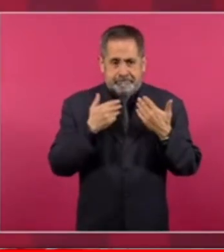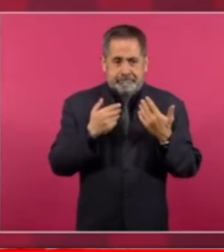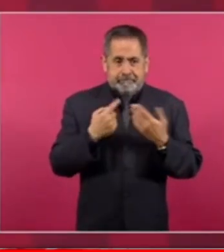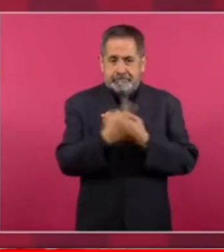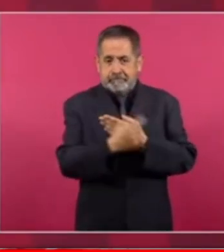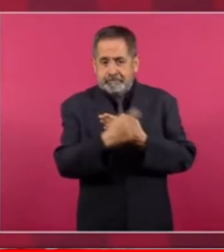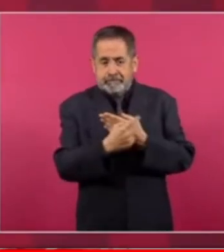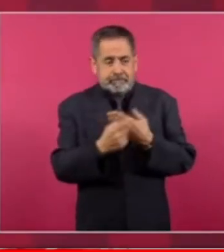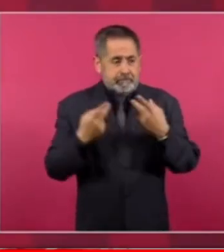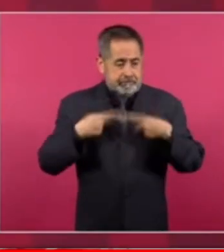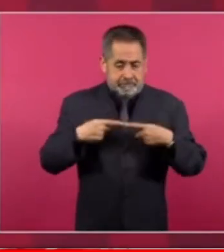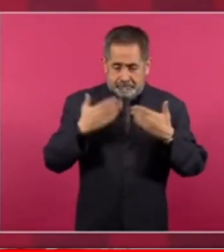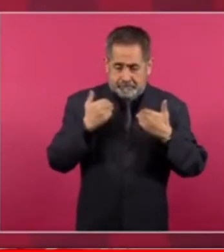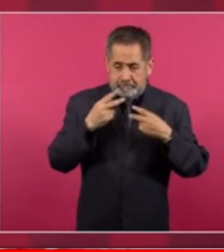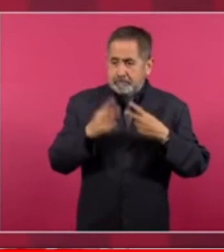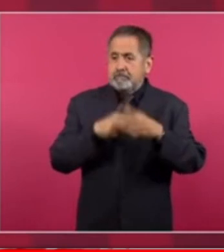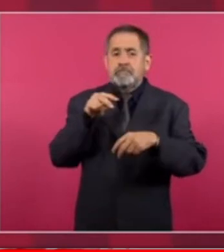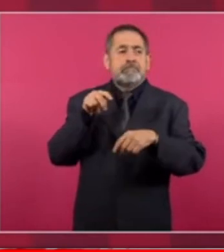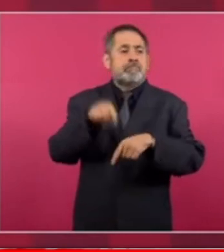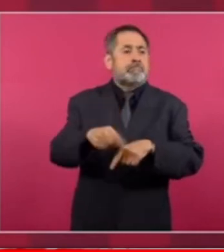y tampoco botan